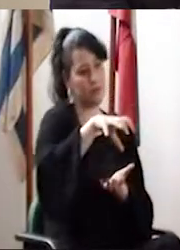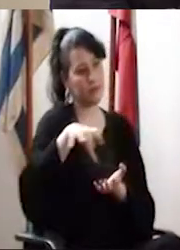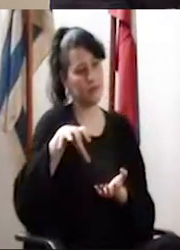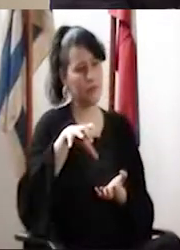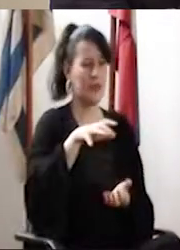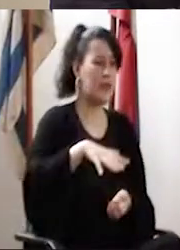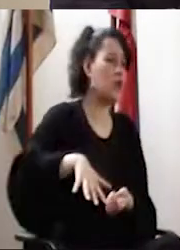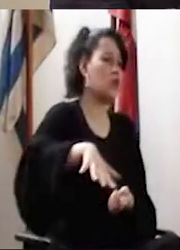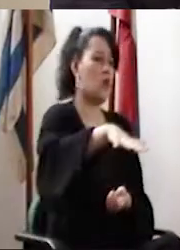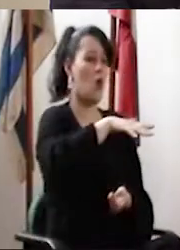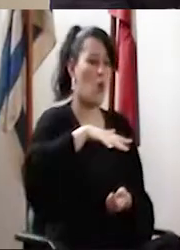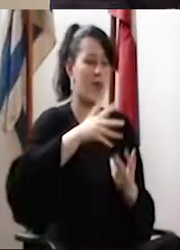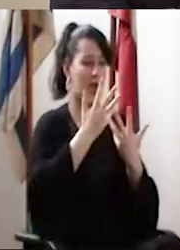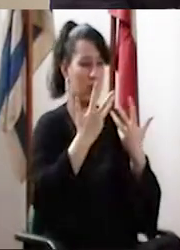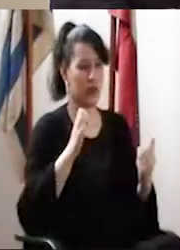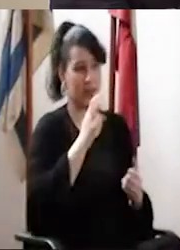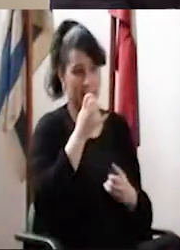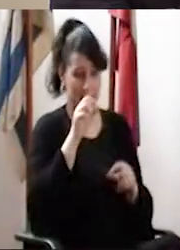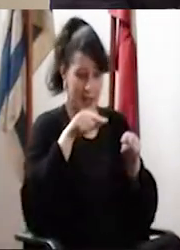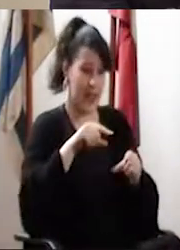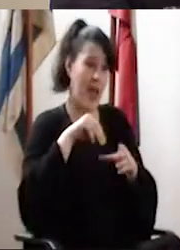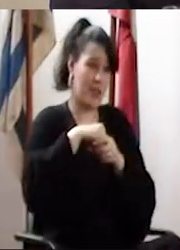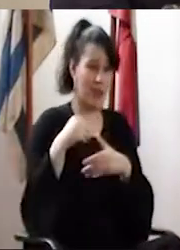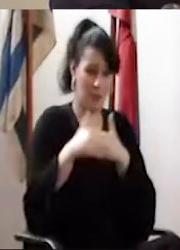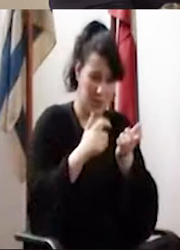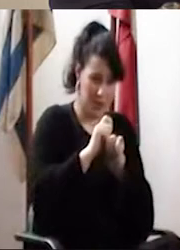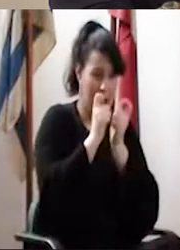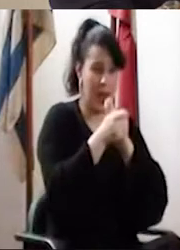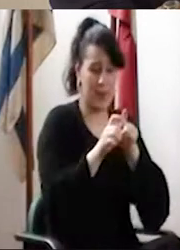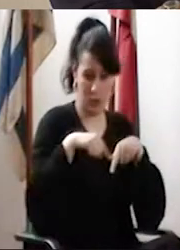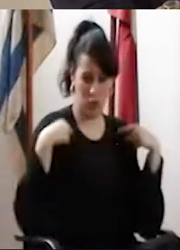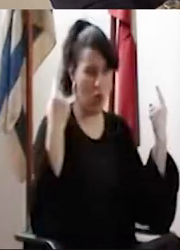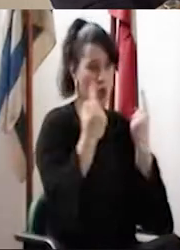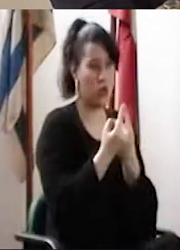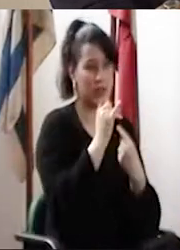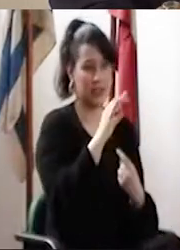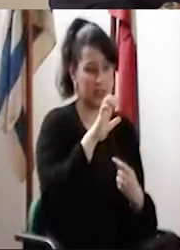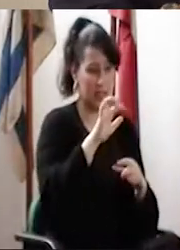secciones de toda la estructura TAS que también está en este proceso de transformación,